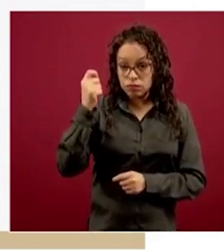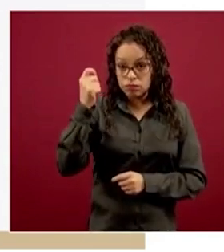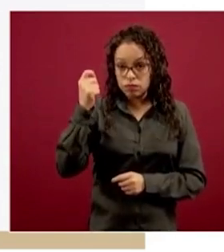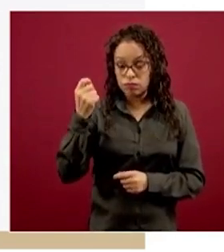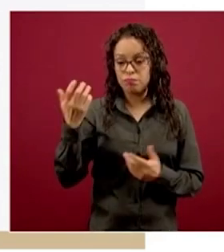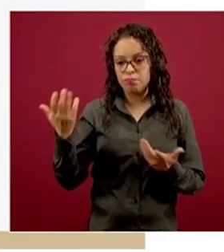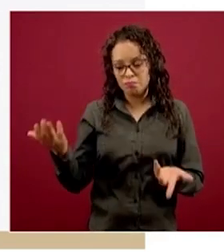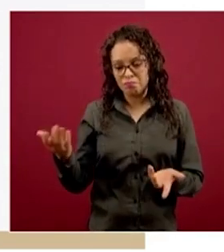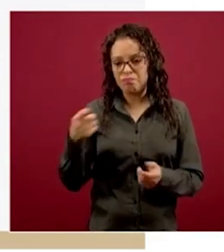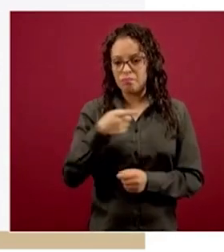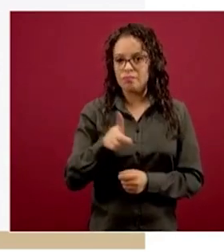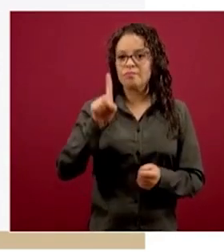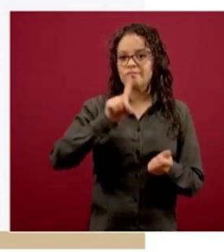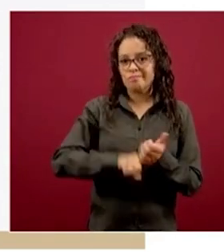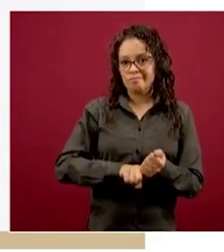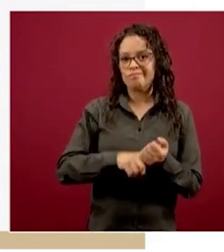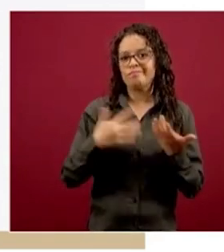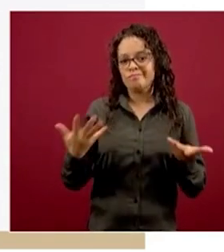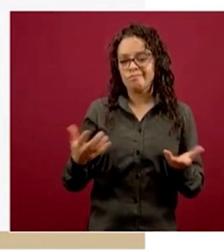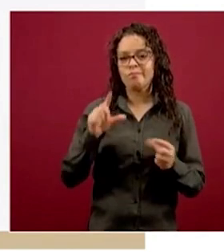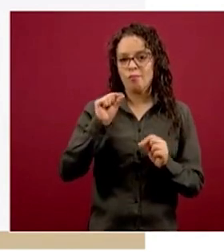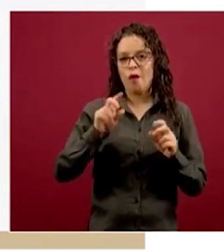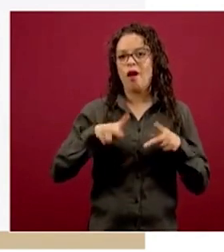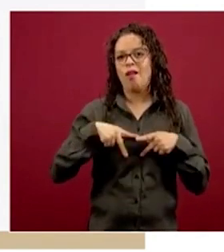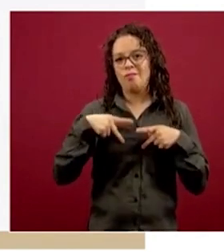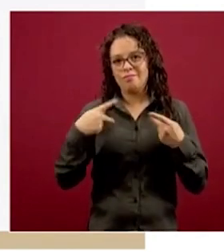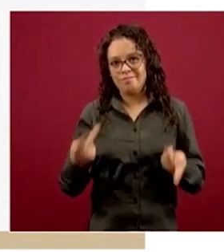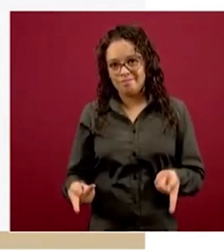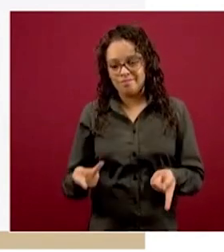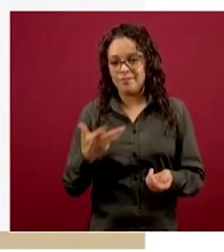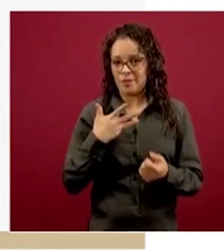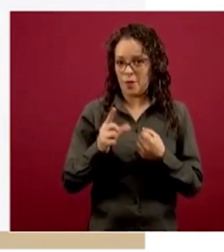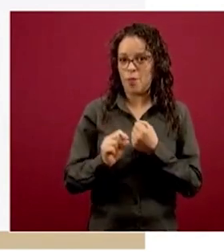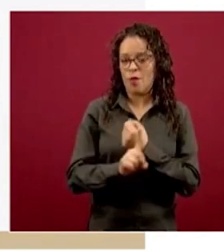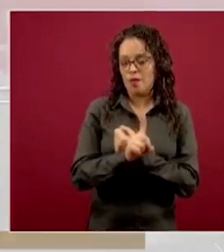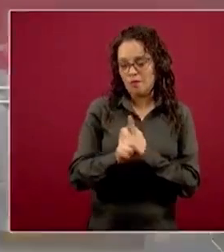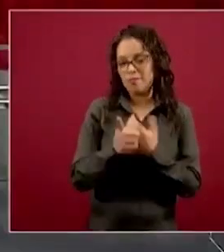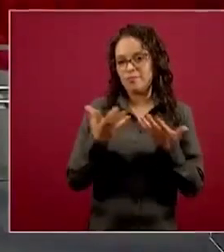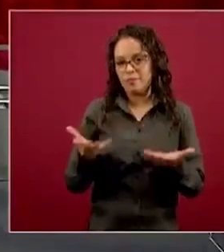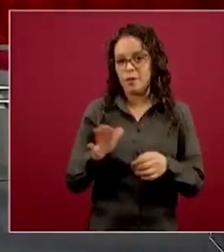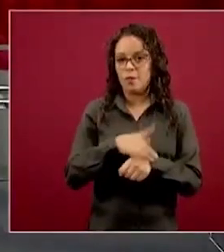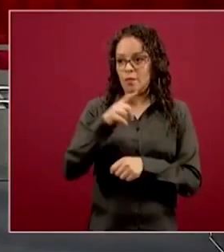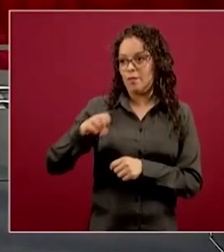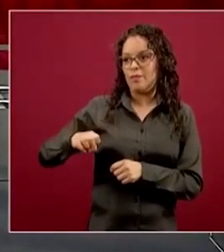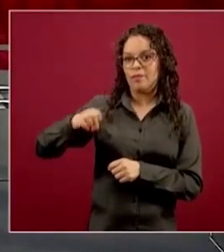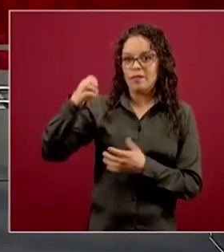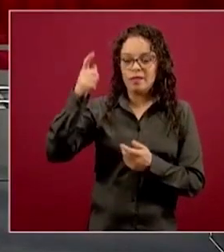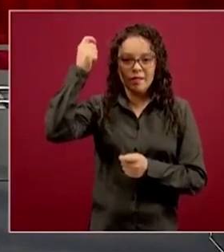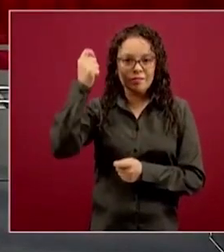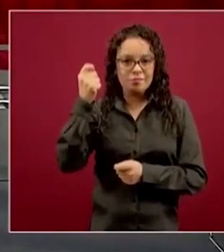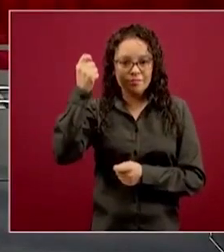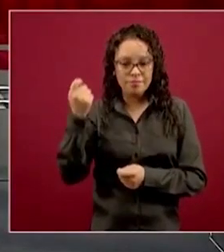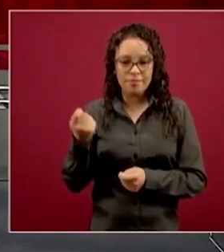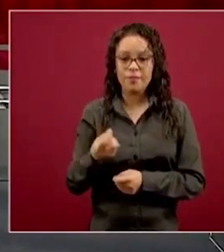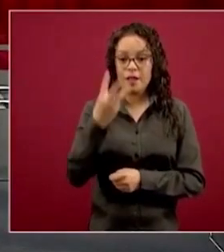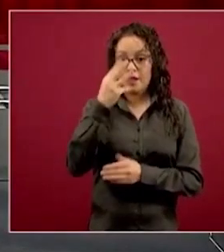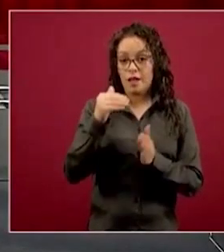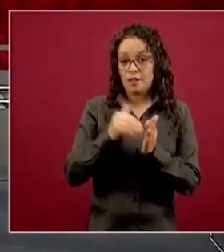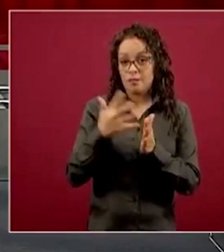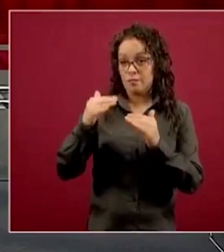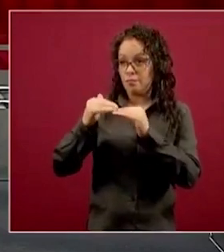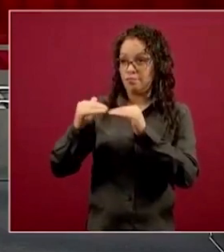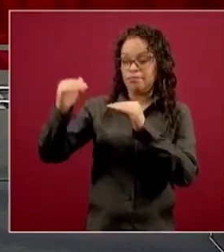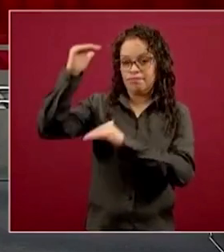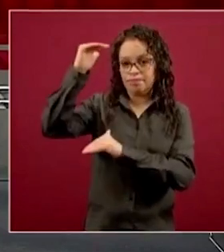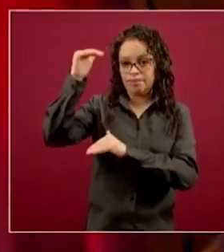vulnerables en sí mismos y además en el caso de los trabajadores IMSS, aunque son pocos, son un poco más de tres mil, pues es gente,